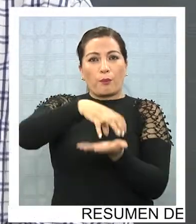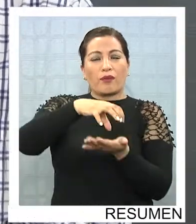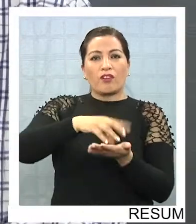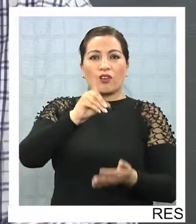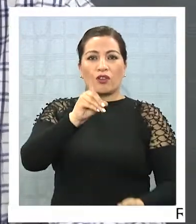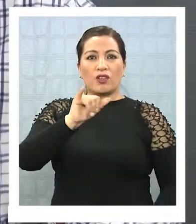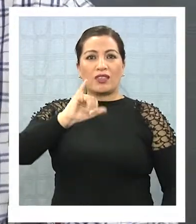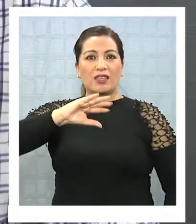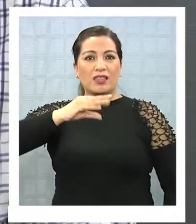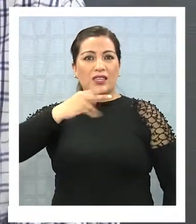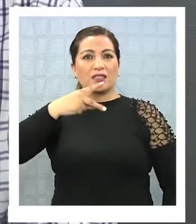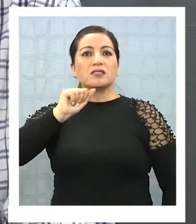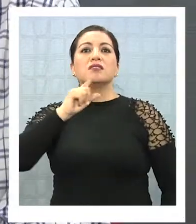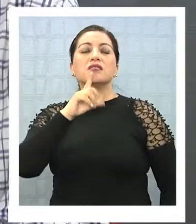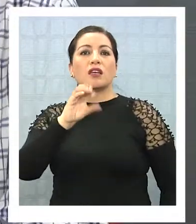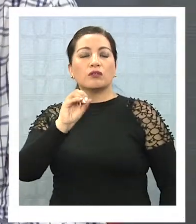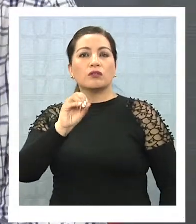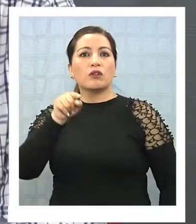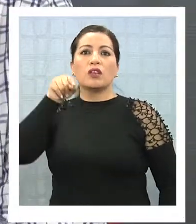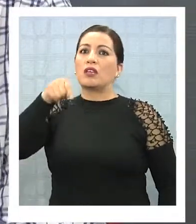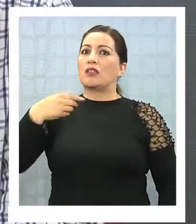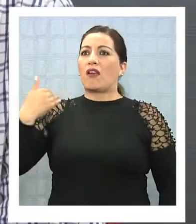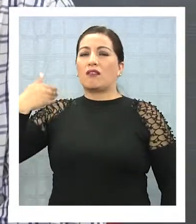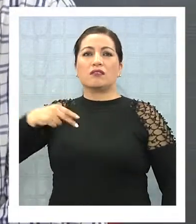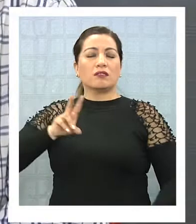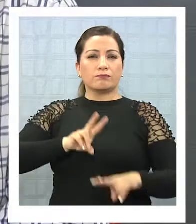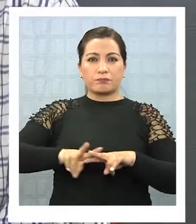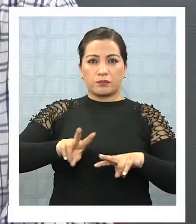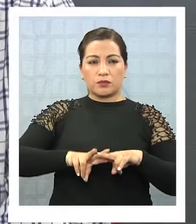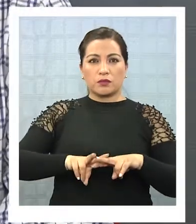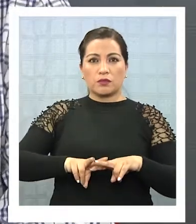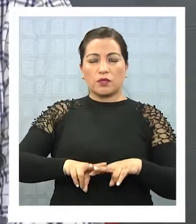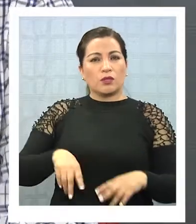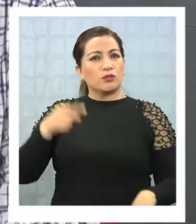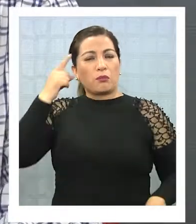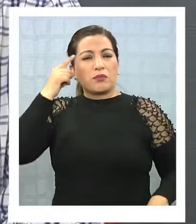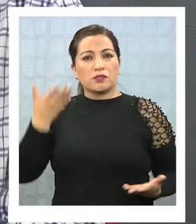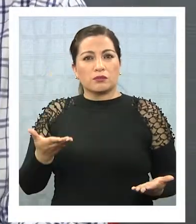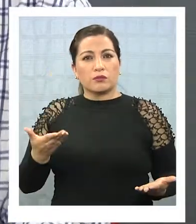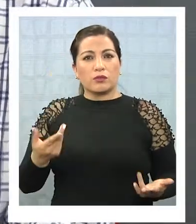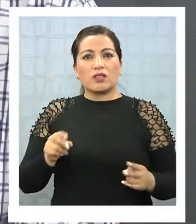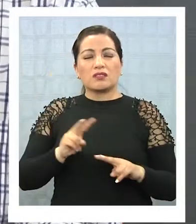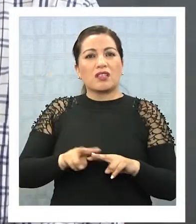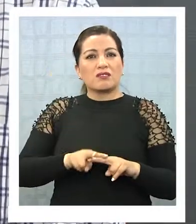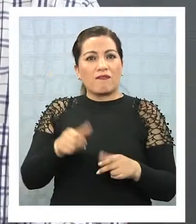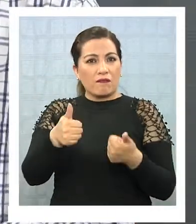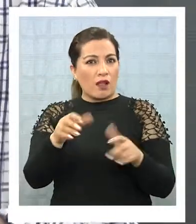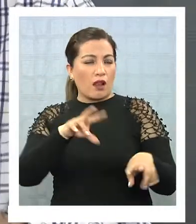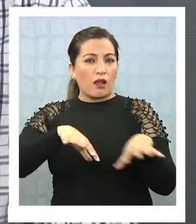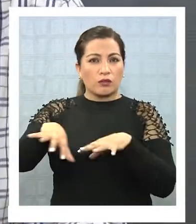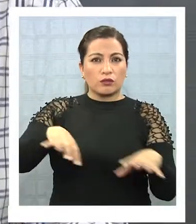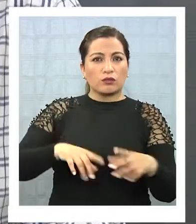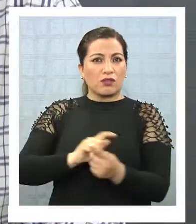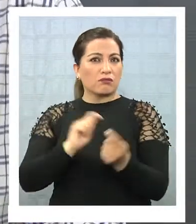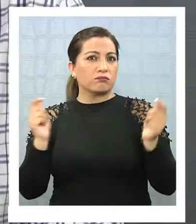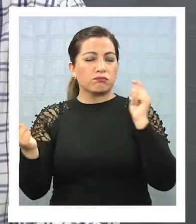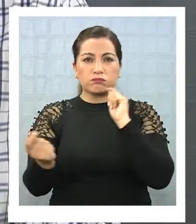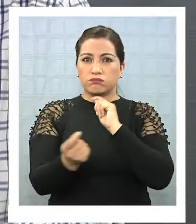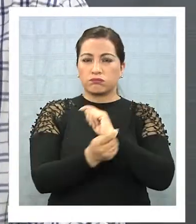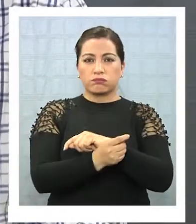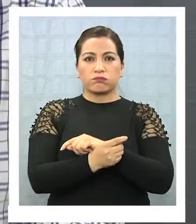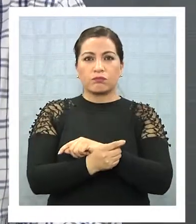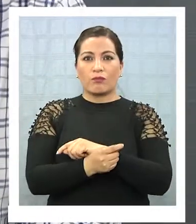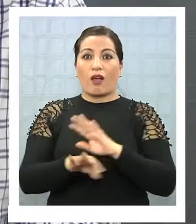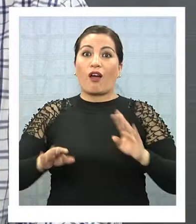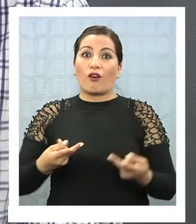que hay ahí un trabajo enorme de infraestructura que se realizó. Y uno dice, bueno, aquí se están haciendo bien las cosas, cierto, cambió absolutamente, Ichato ya no